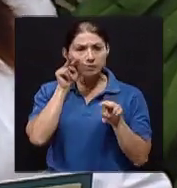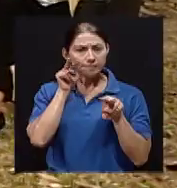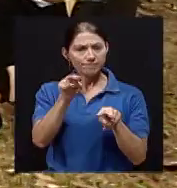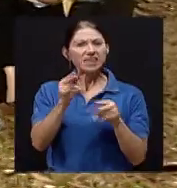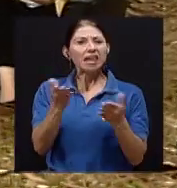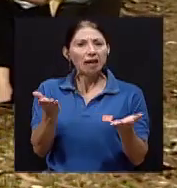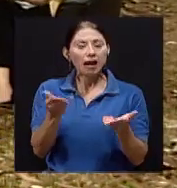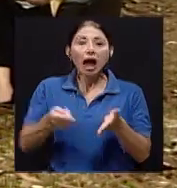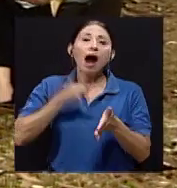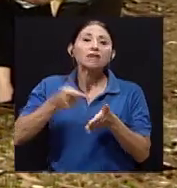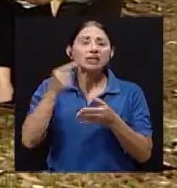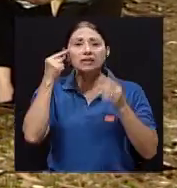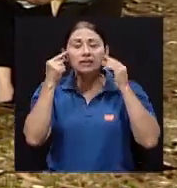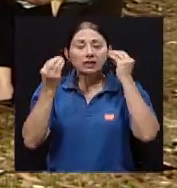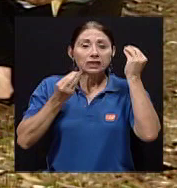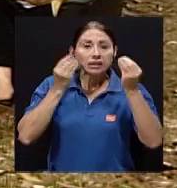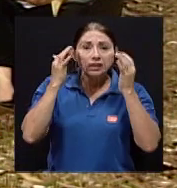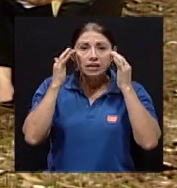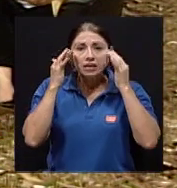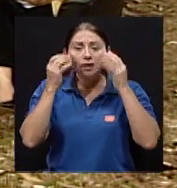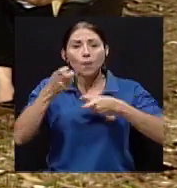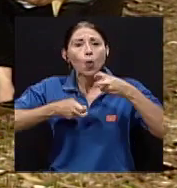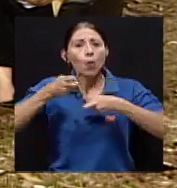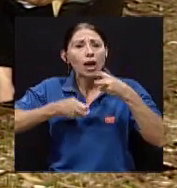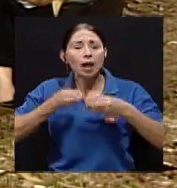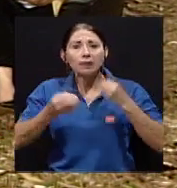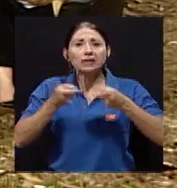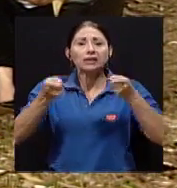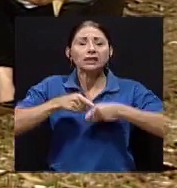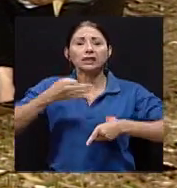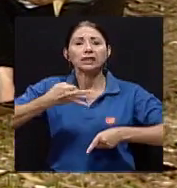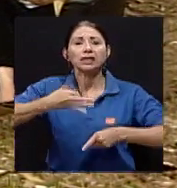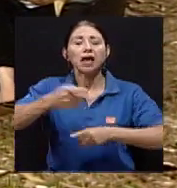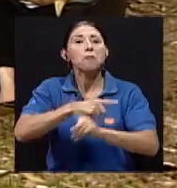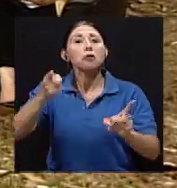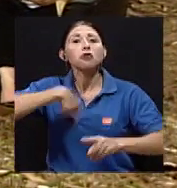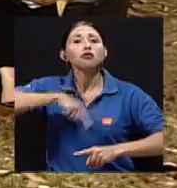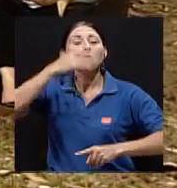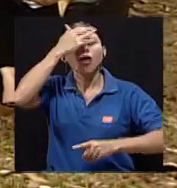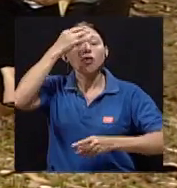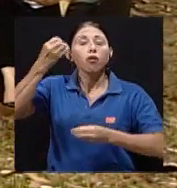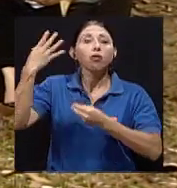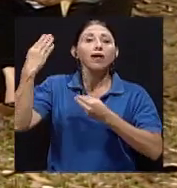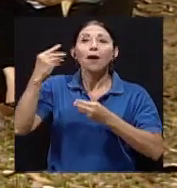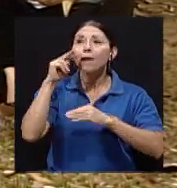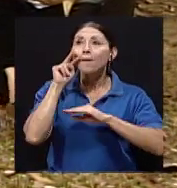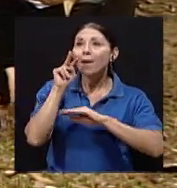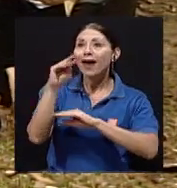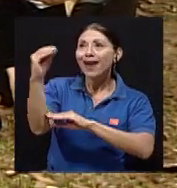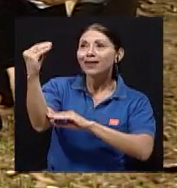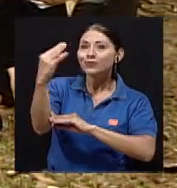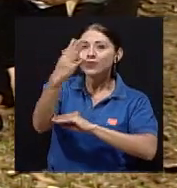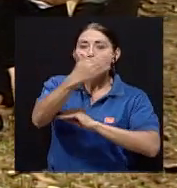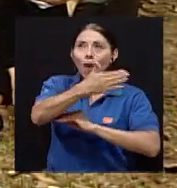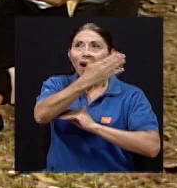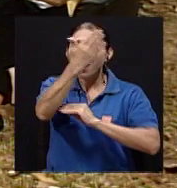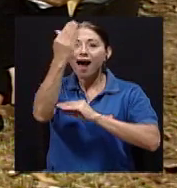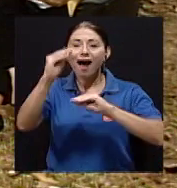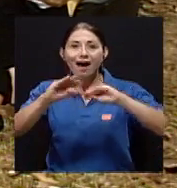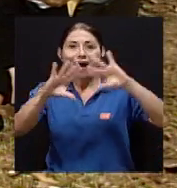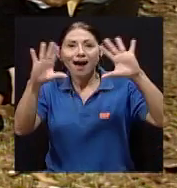en el día a día, sin pensar en esos pequeños detalles, un amanecer, un atardecer, por ejemplo. Sí, a veces